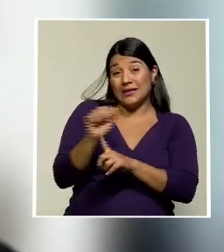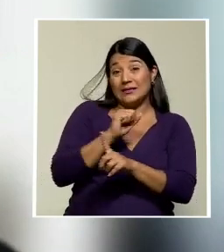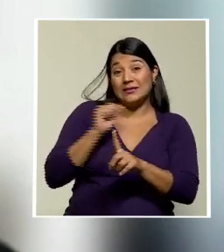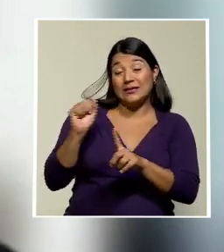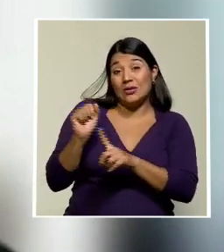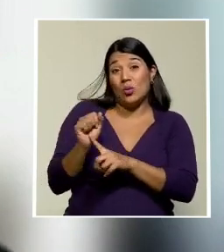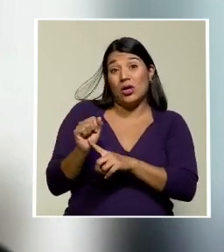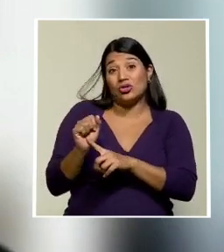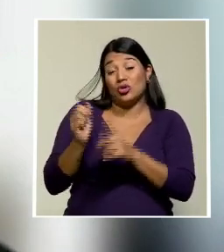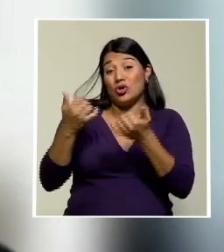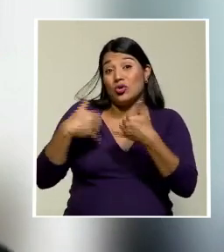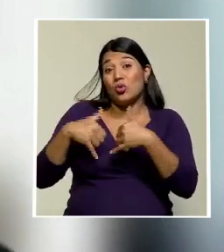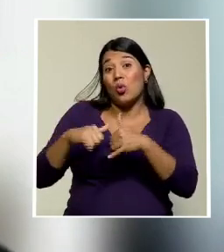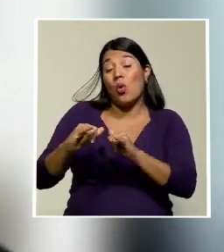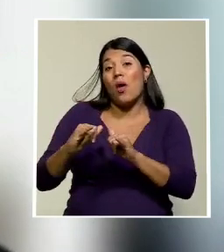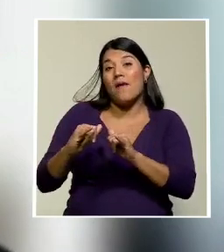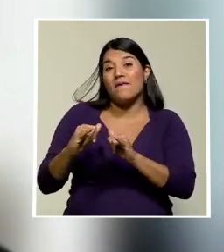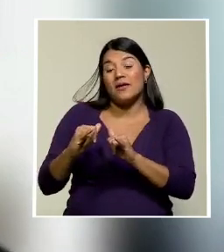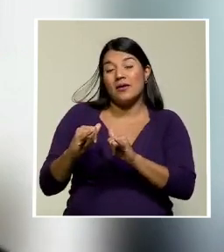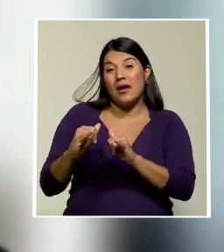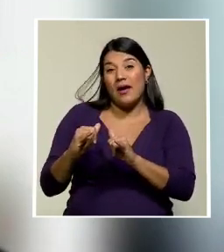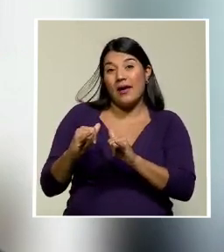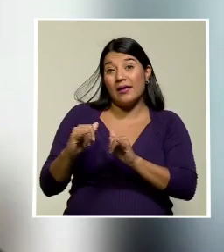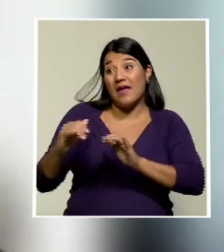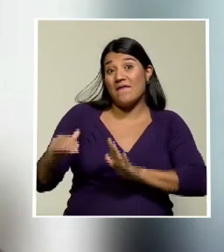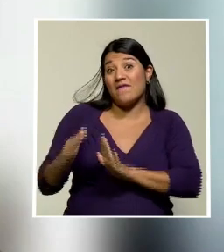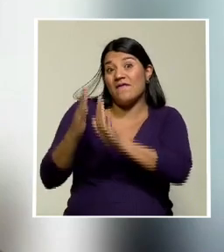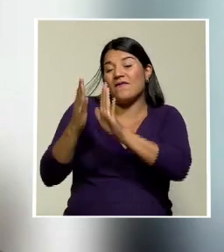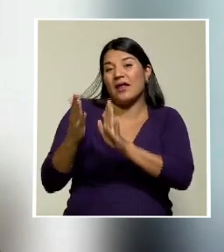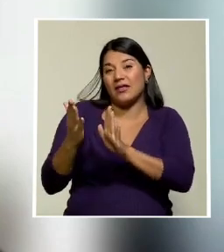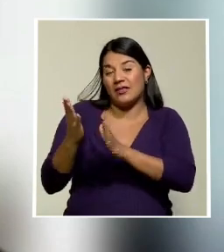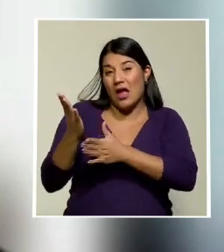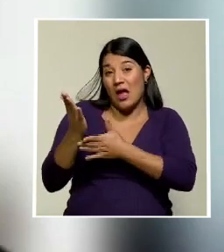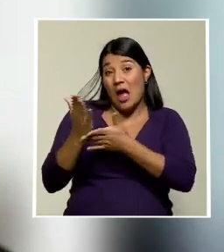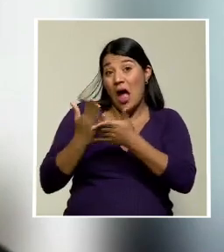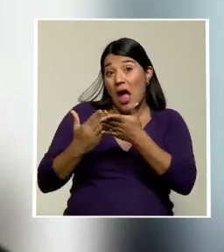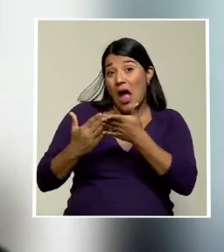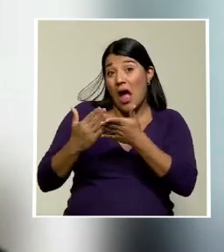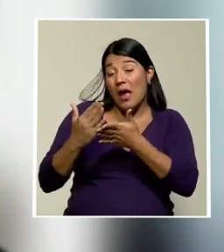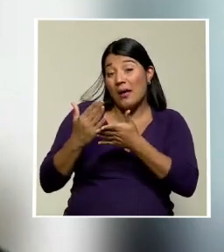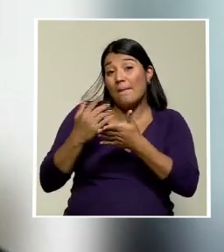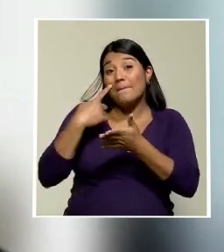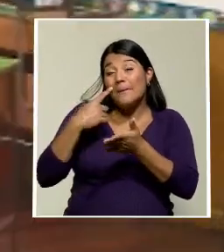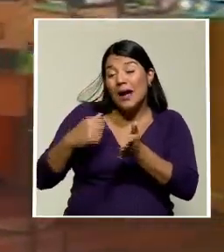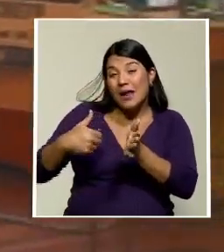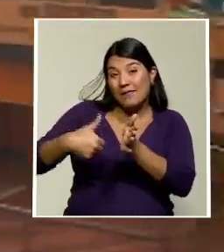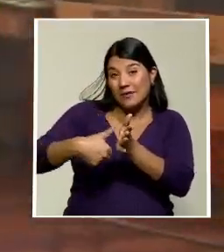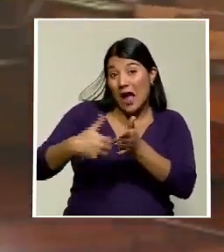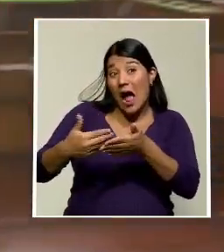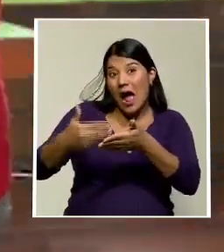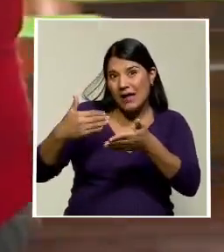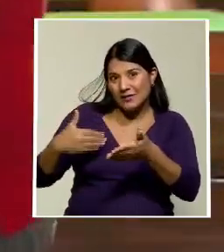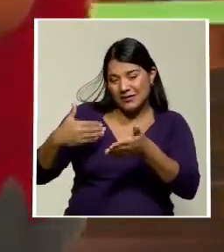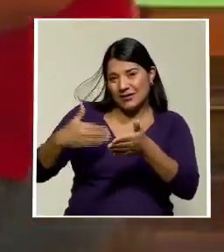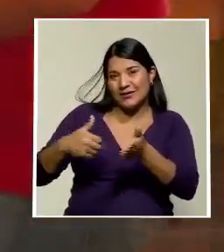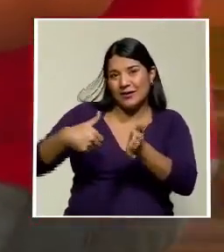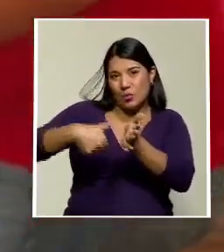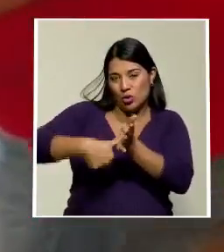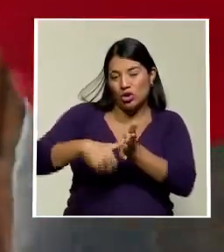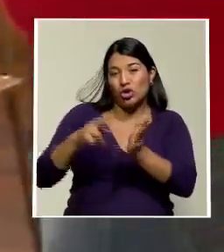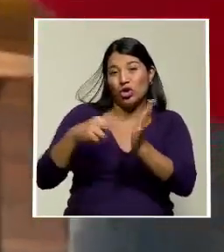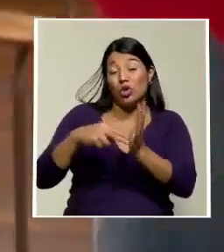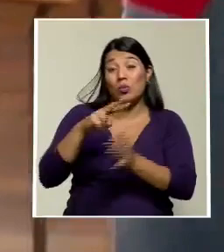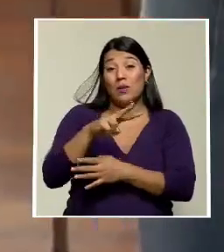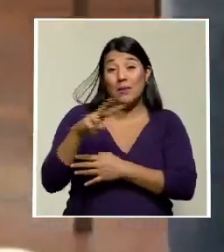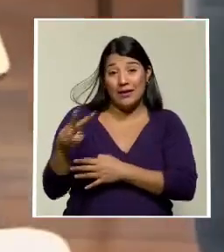se enfrentan todavía algunos meses de que se dé la elección del 2022. Respecto al respaldo de los